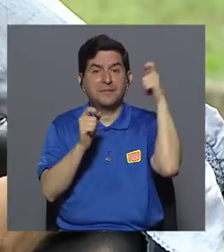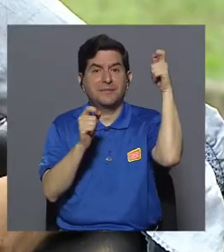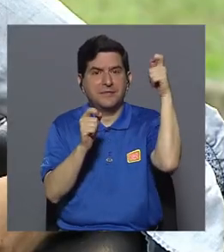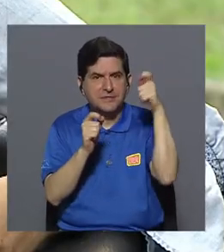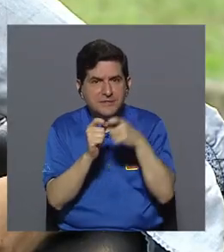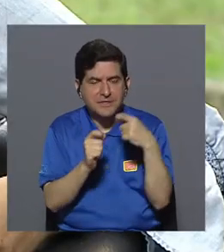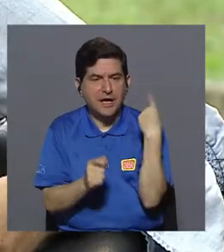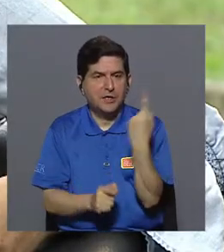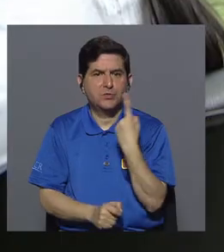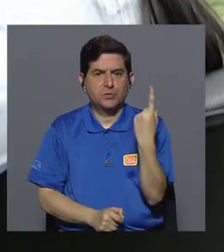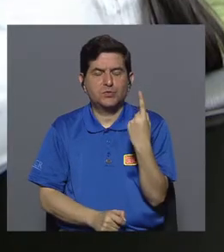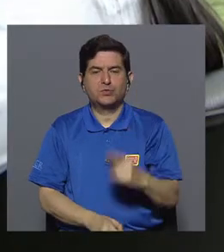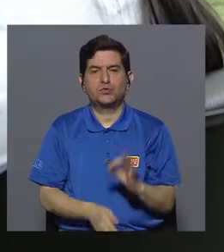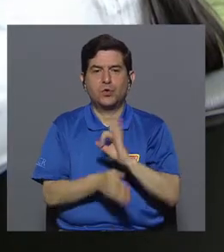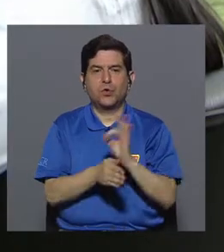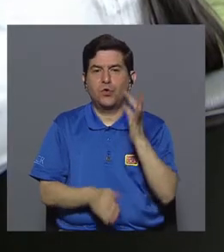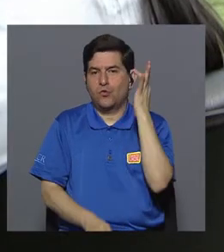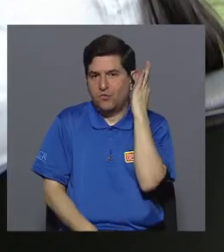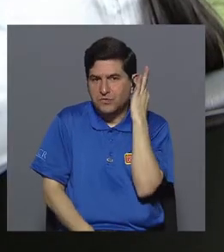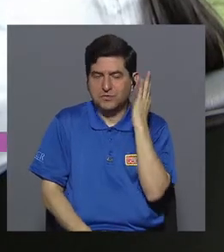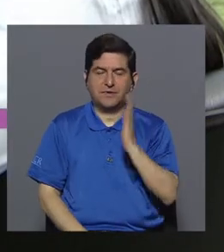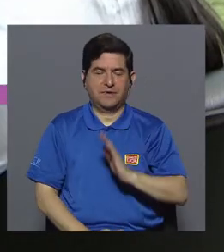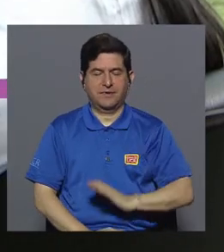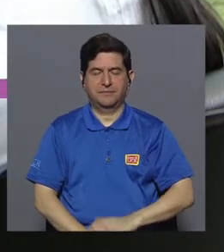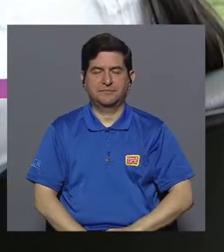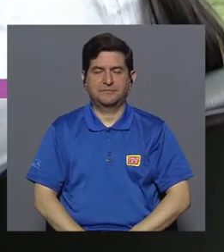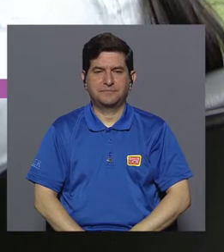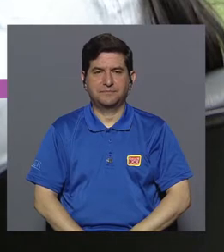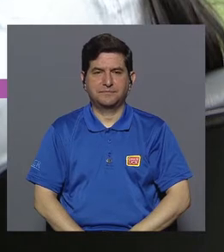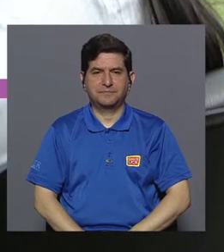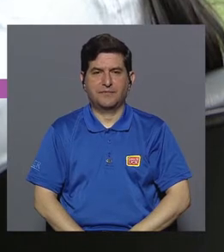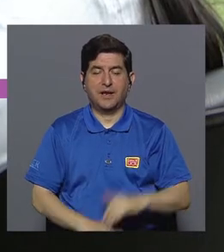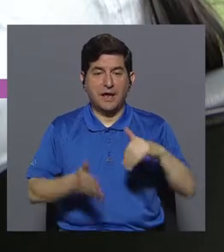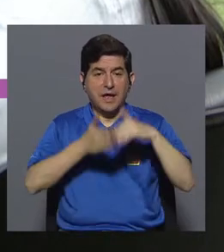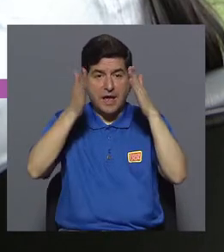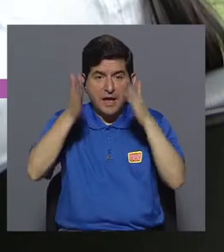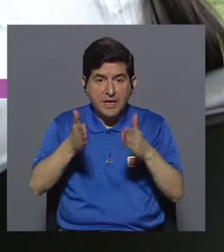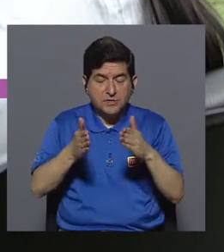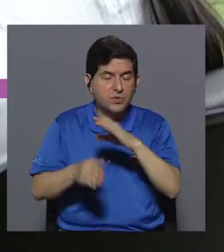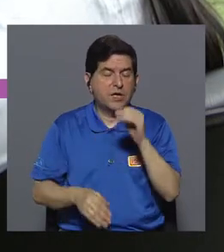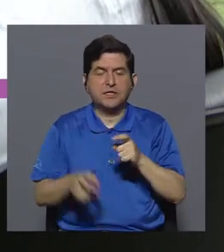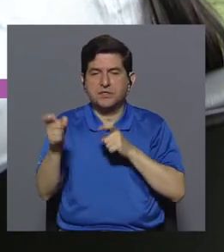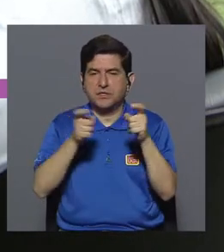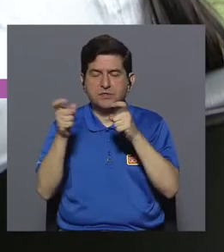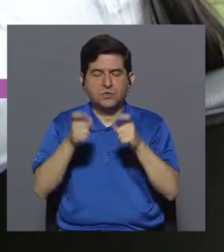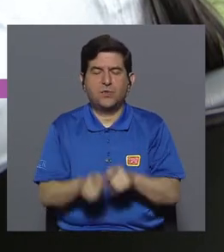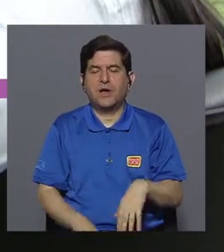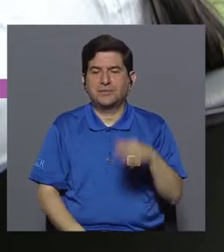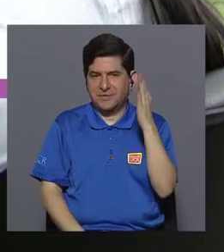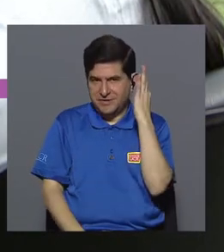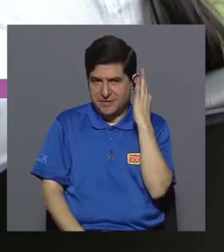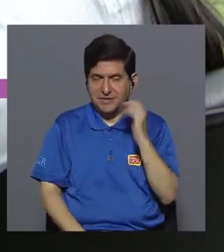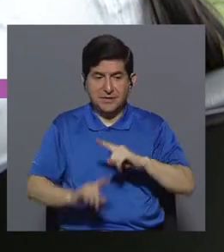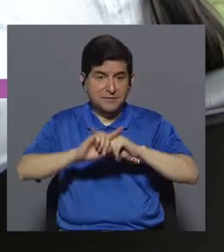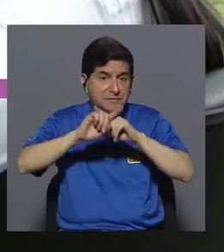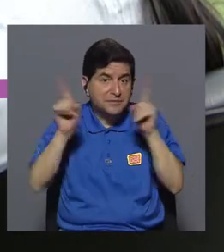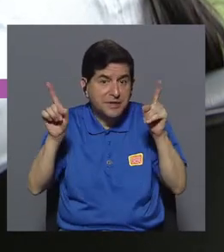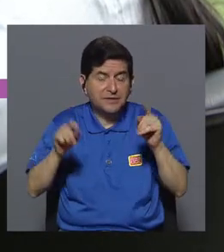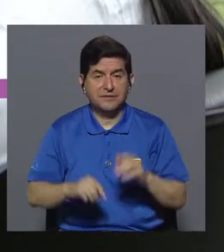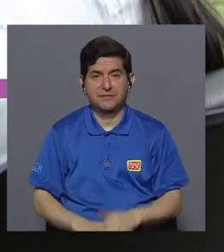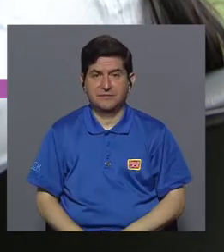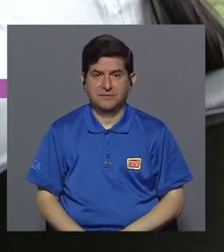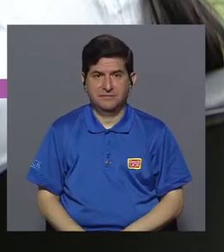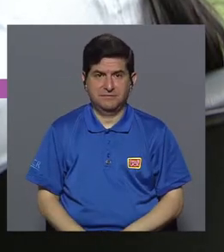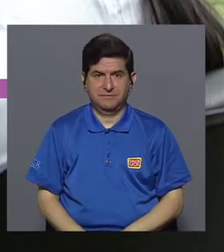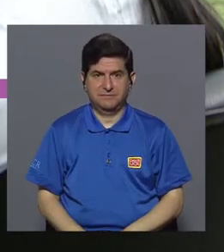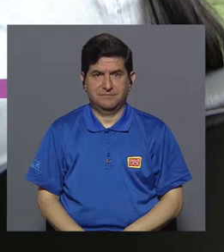específicamente solo para funcionarias, estudiantes, docentes administrativas, sin embargo, bueno,